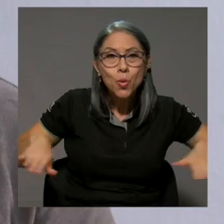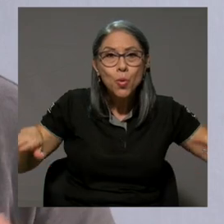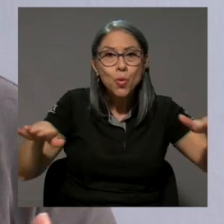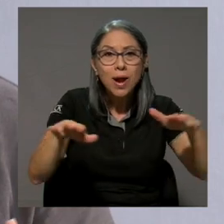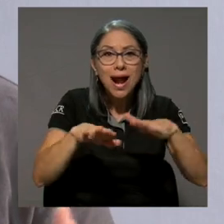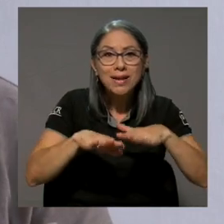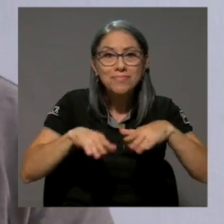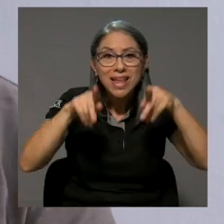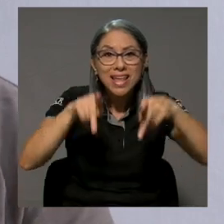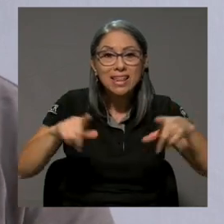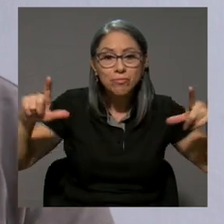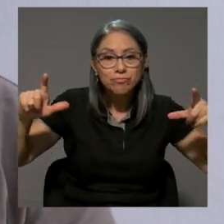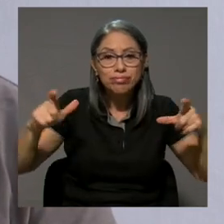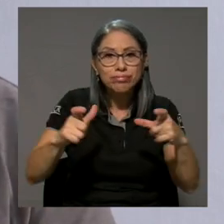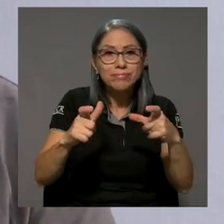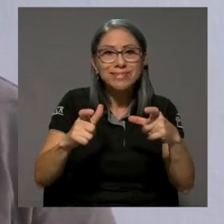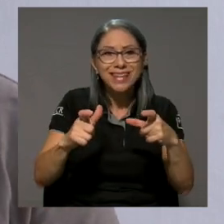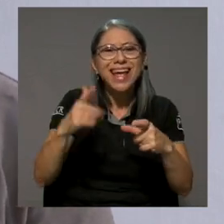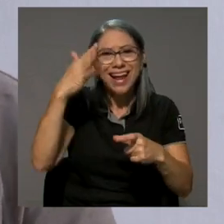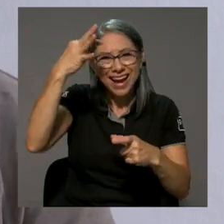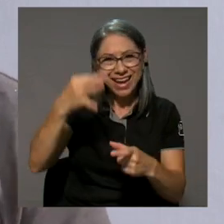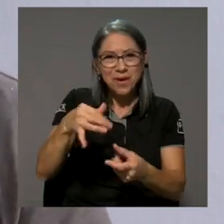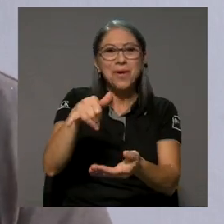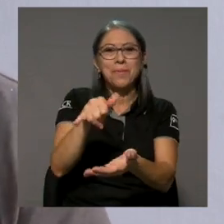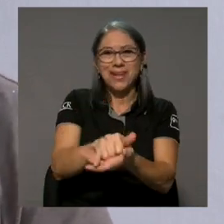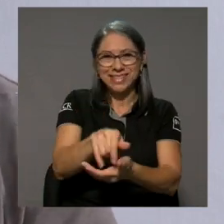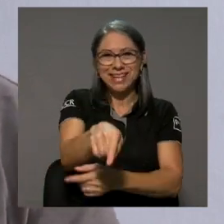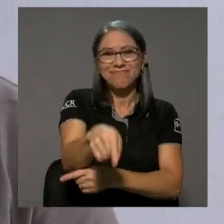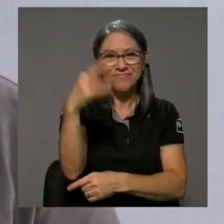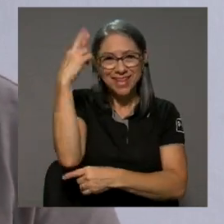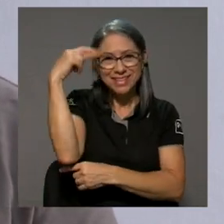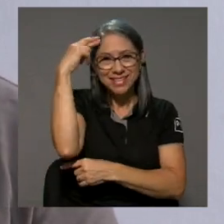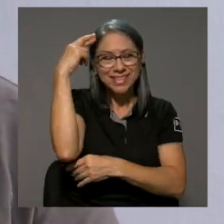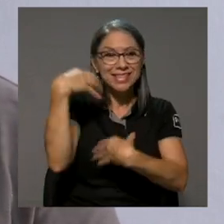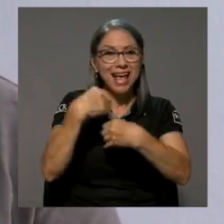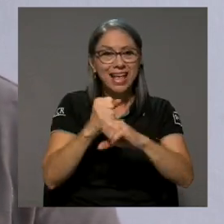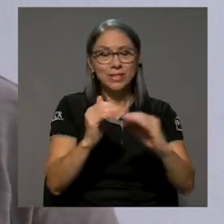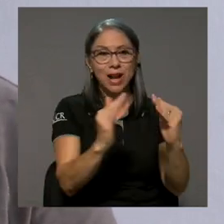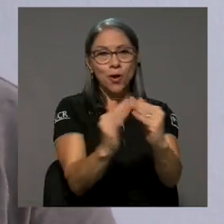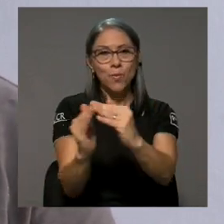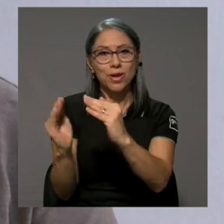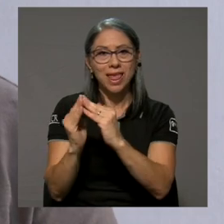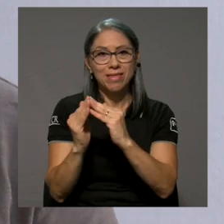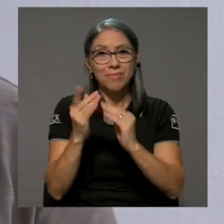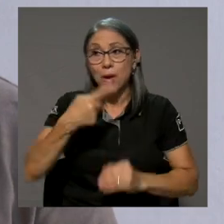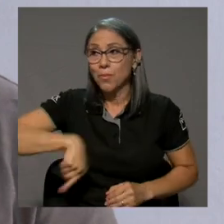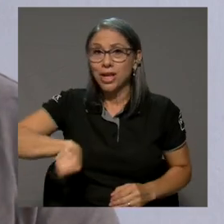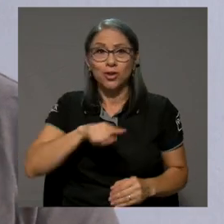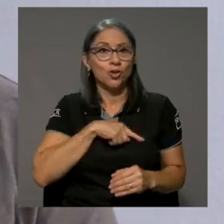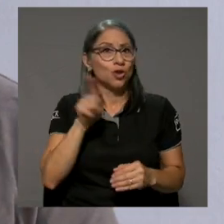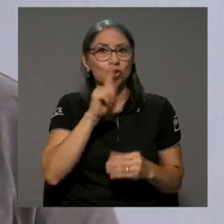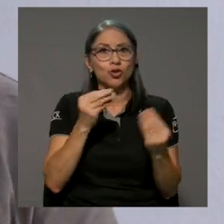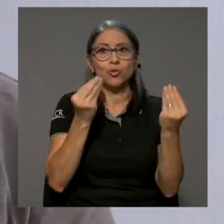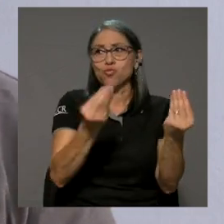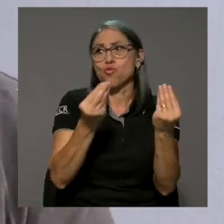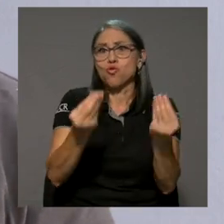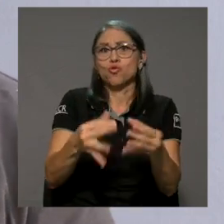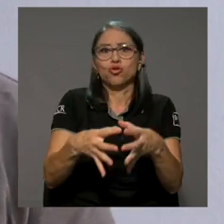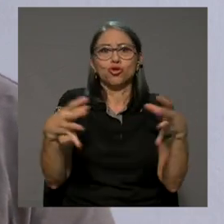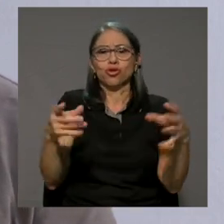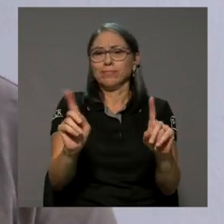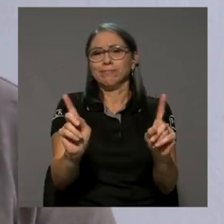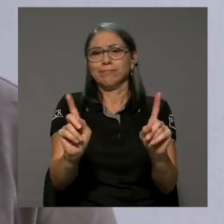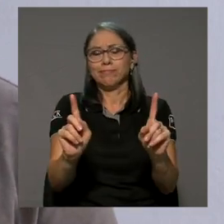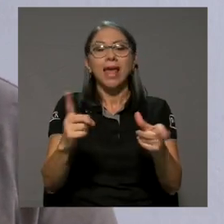muy pequeña, un lugar con poca gente y creo que por eso, creo que precisamente por eso se ha formado esta comunidad, porque no somos muchos.